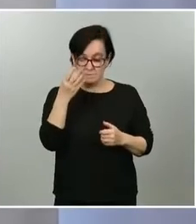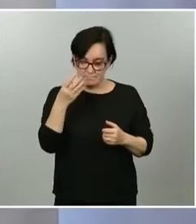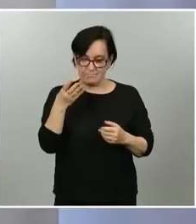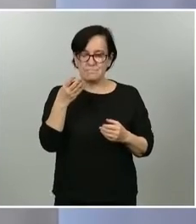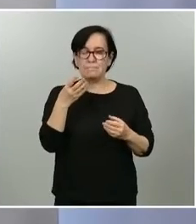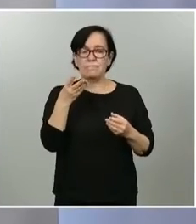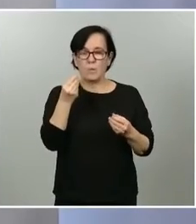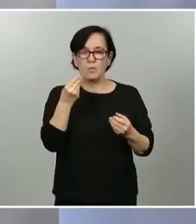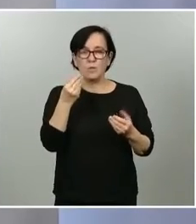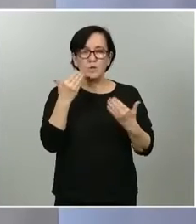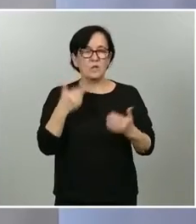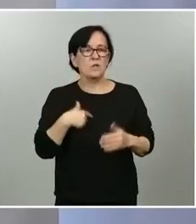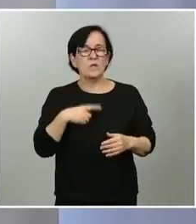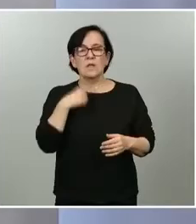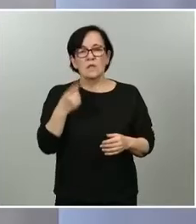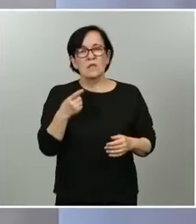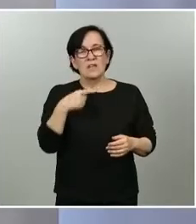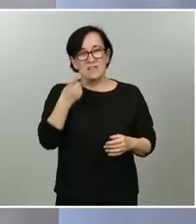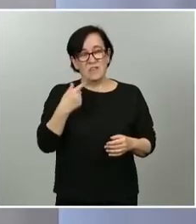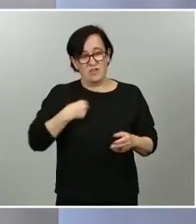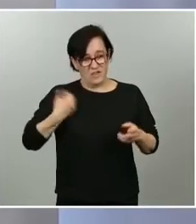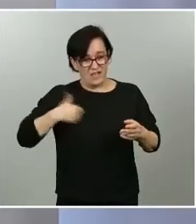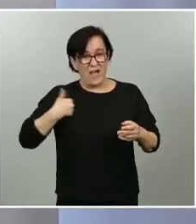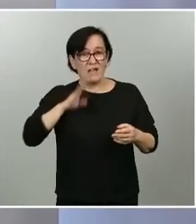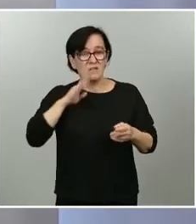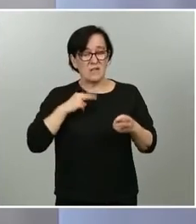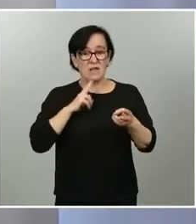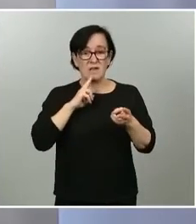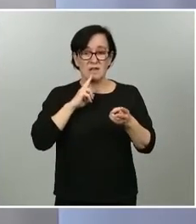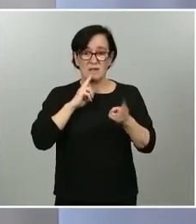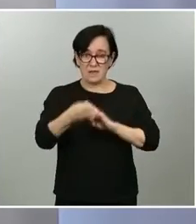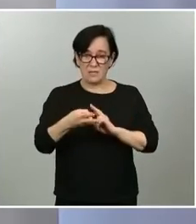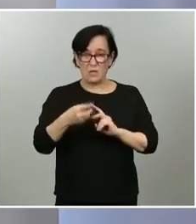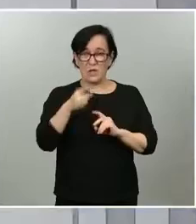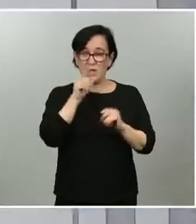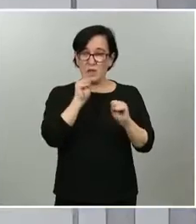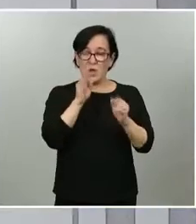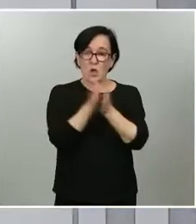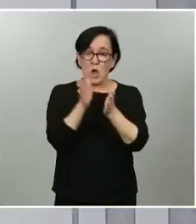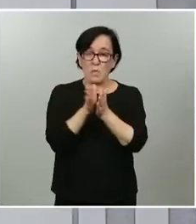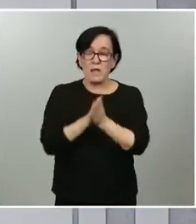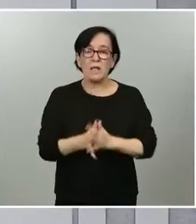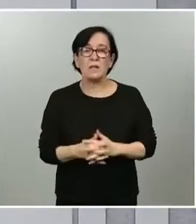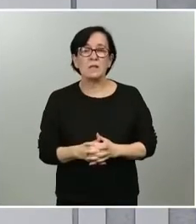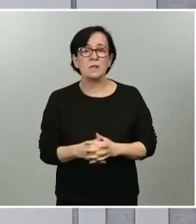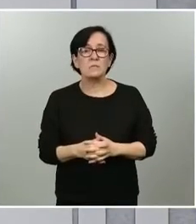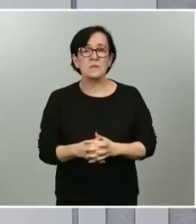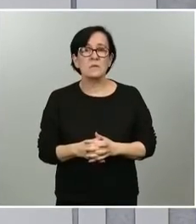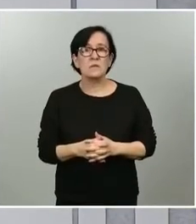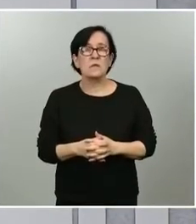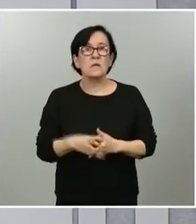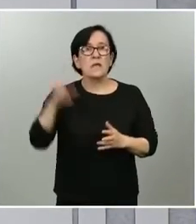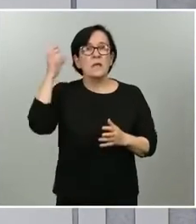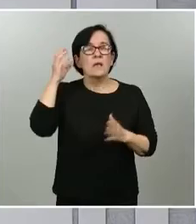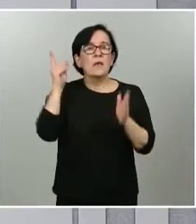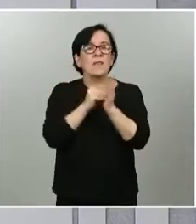creo que lo he dicho en una de las respuestas que me ha formulado también alguno de tus compañeros el decreto de alarma no es ningún tipo de